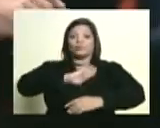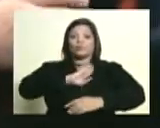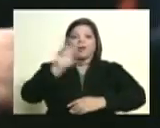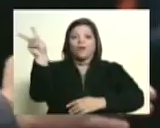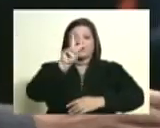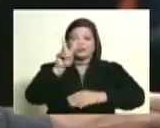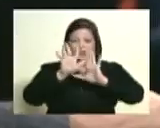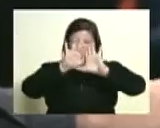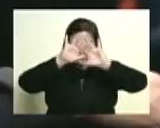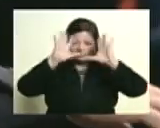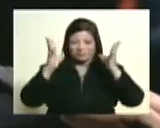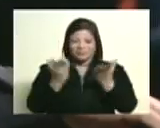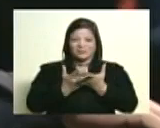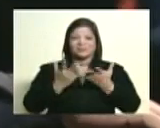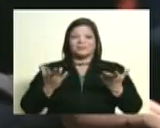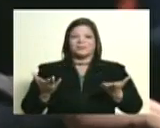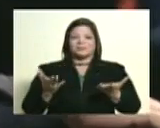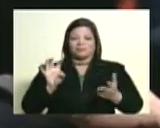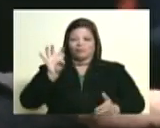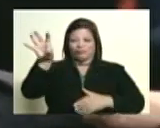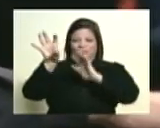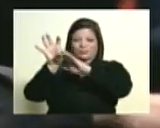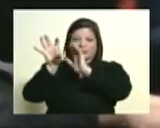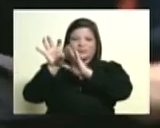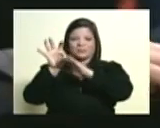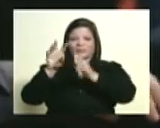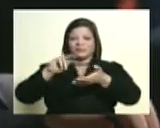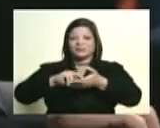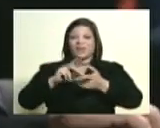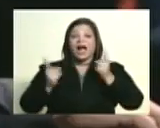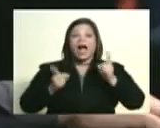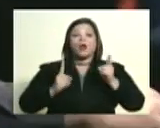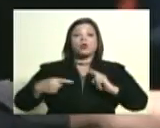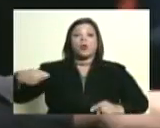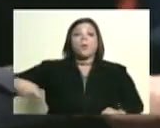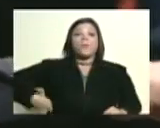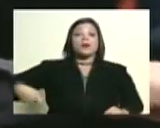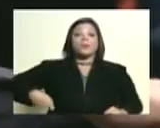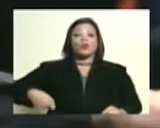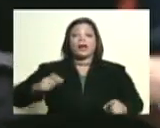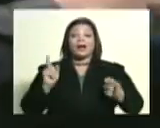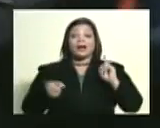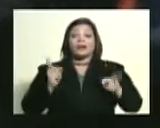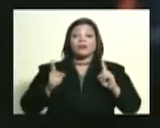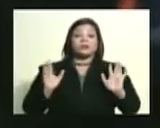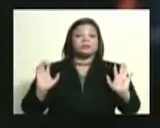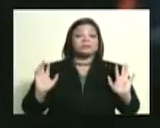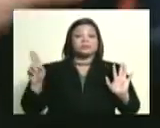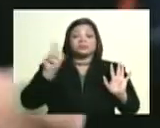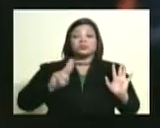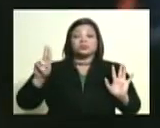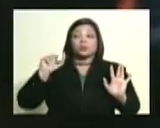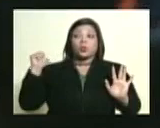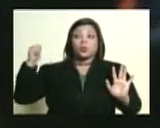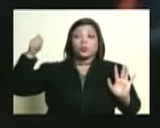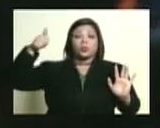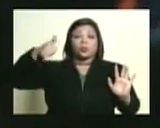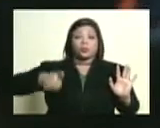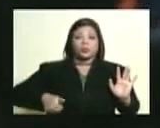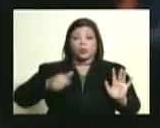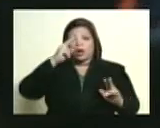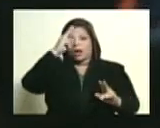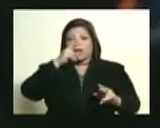Se ha dicho mucho que es fruto de la manipulación y del uso, ¿verdad?, que por el tiempo se le dio a la figura.